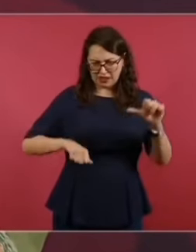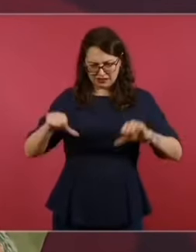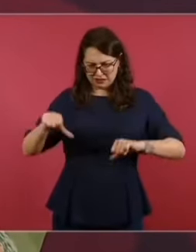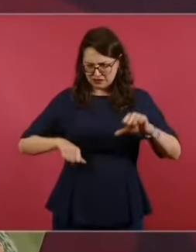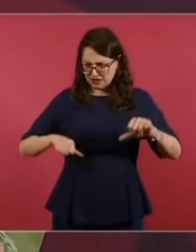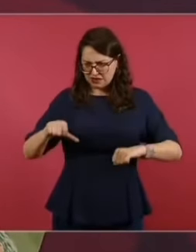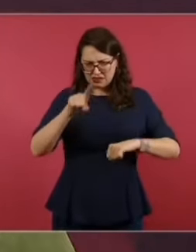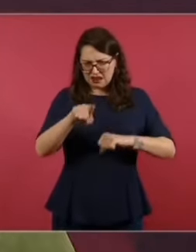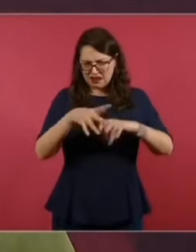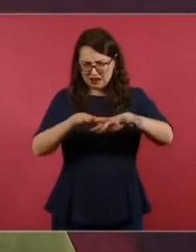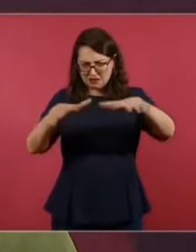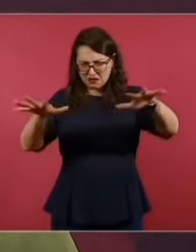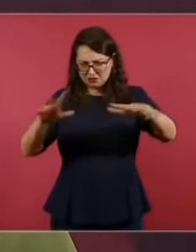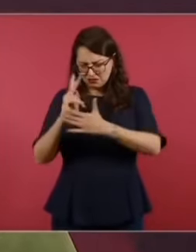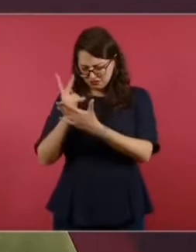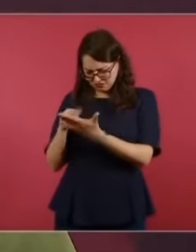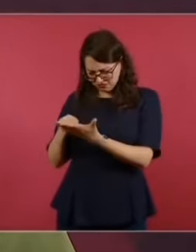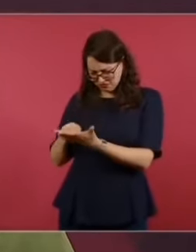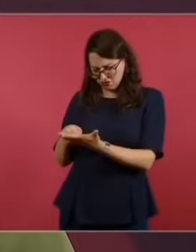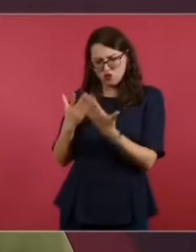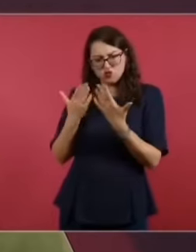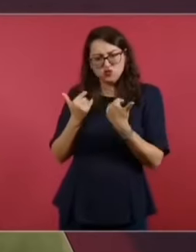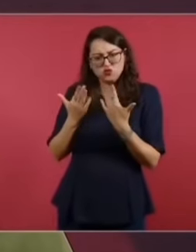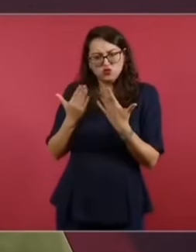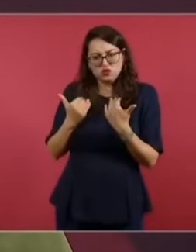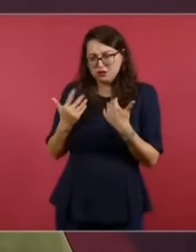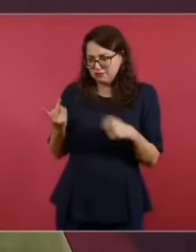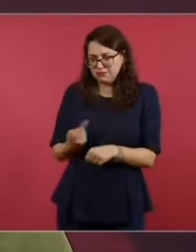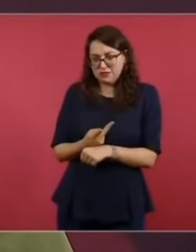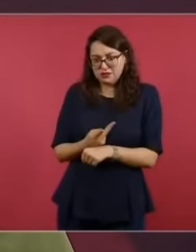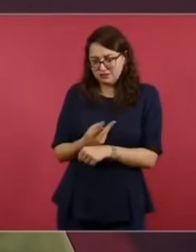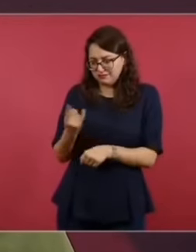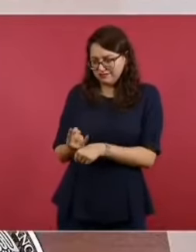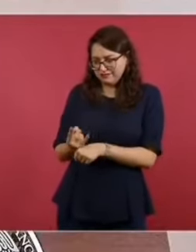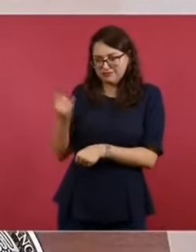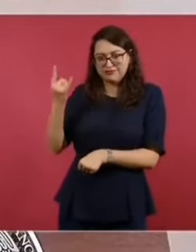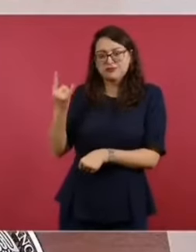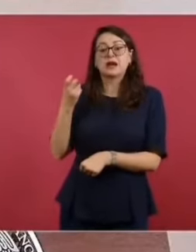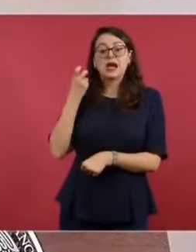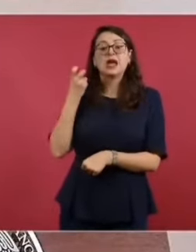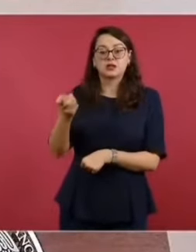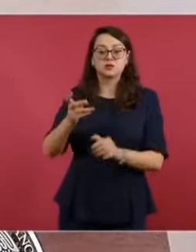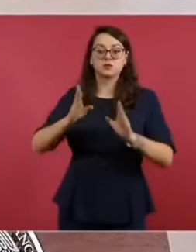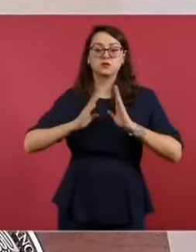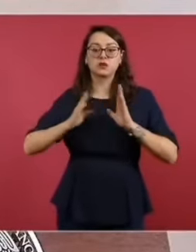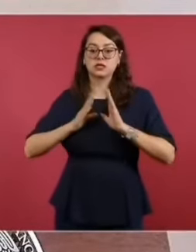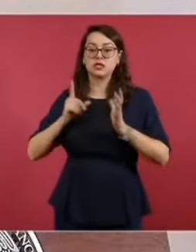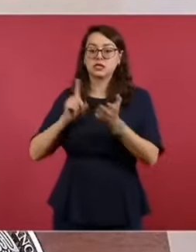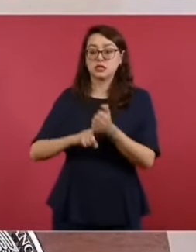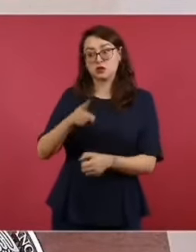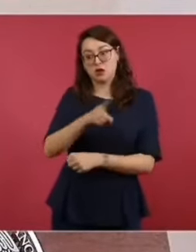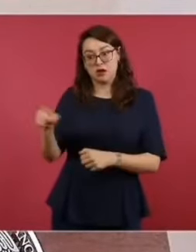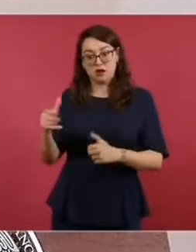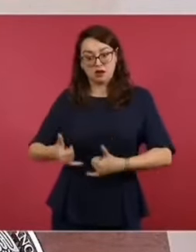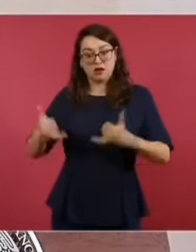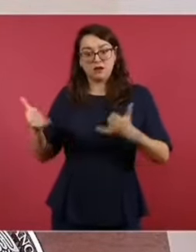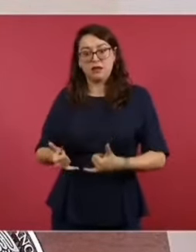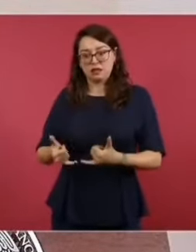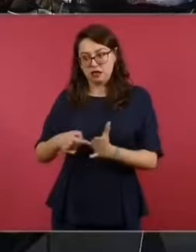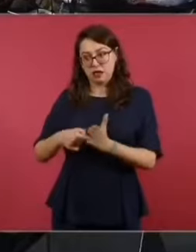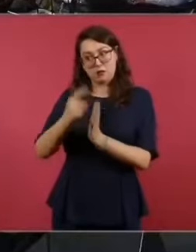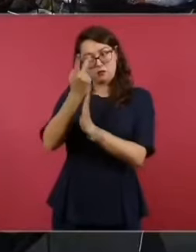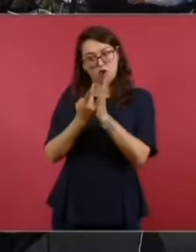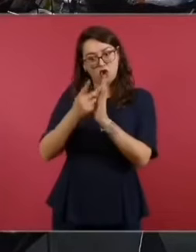incluida en los programas. Esa es una falta por la parte militar, desobediencia porque no se está